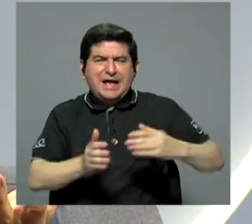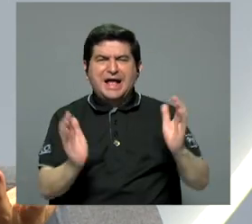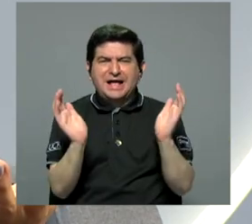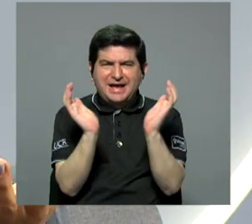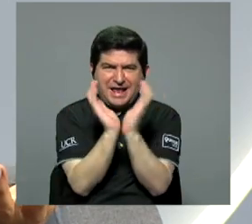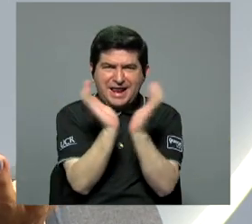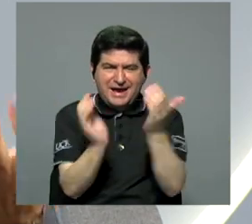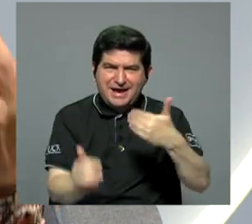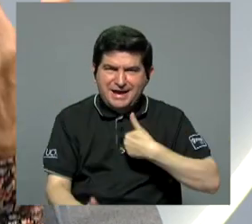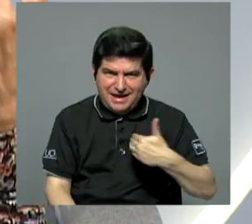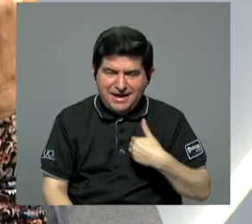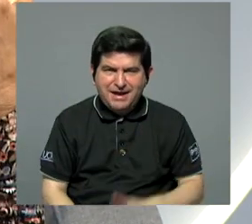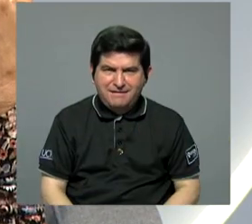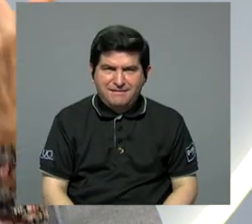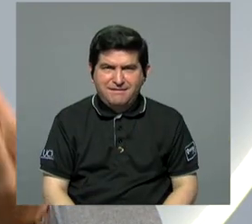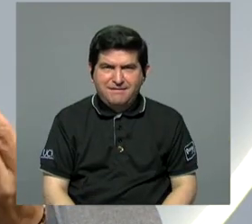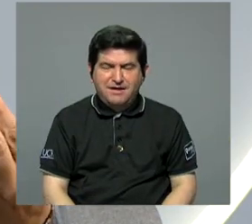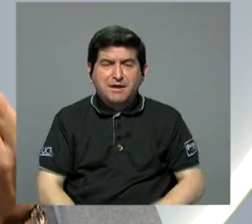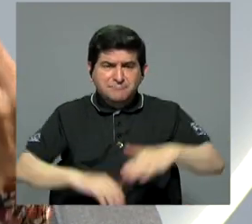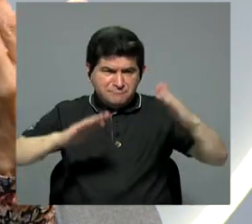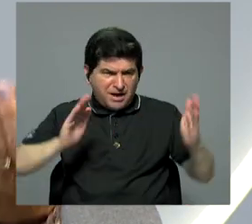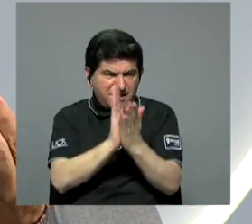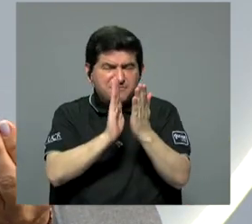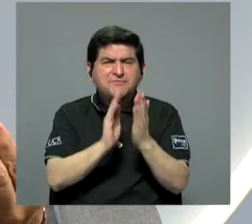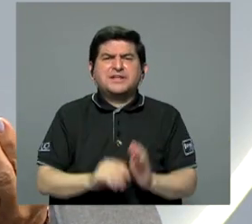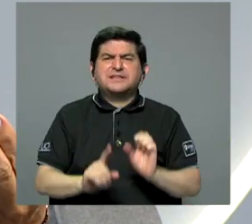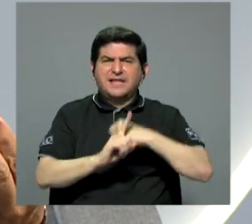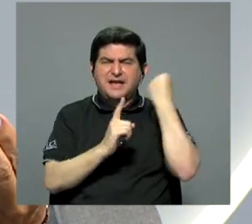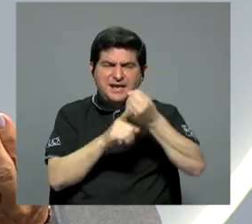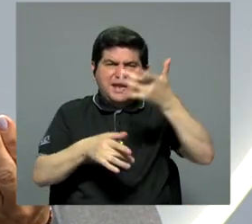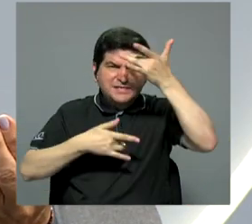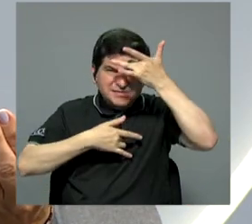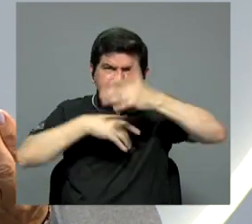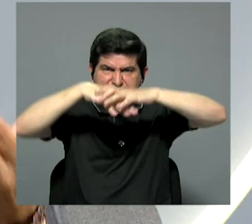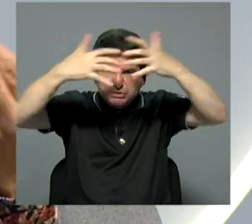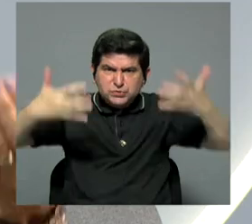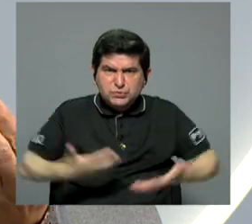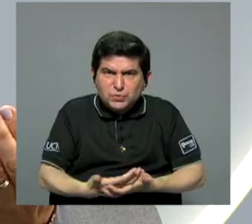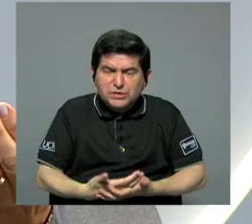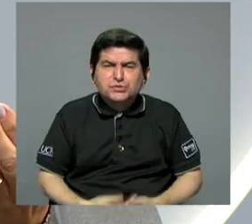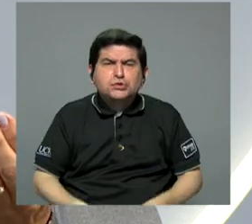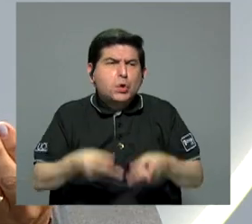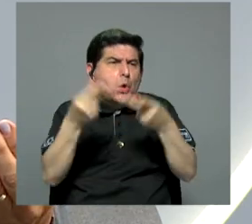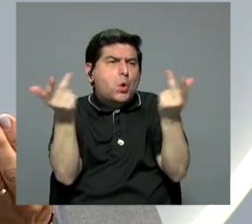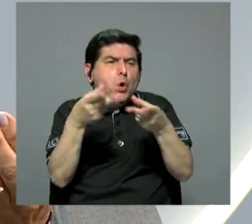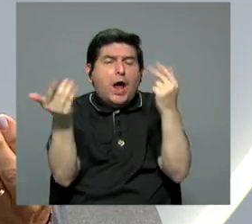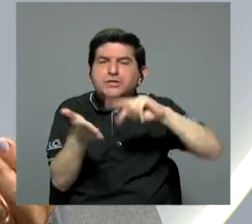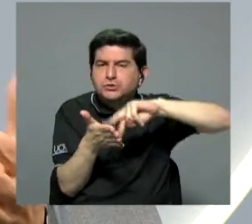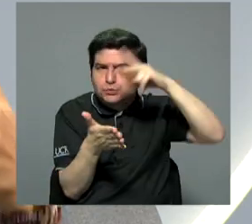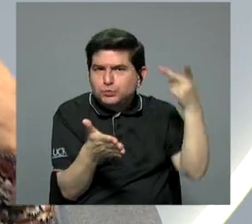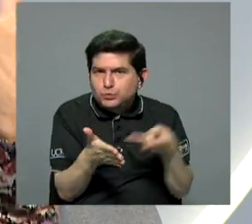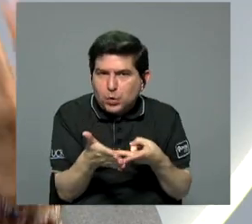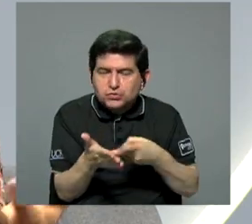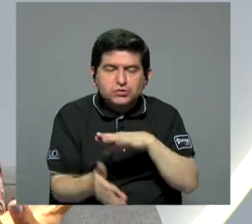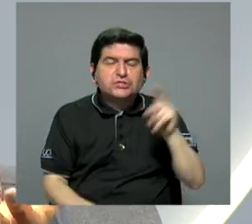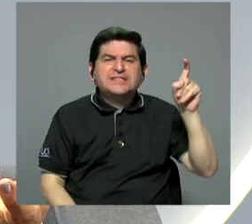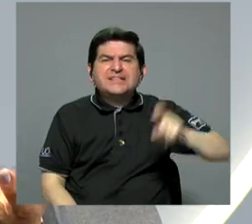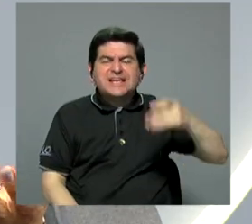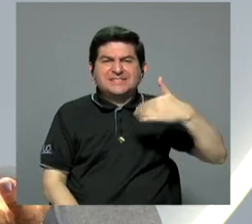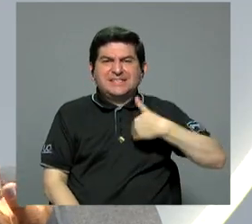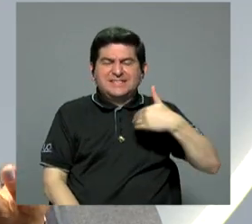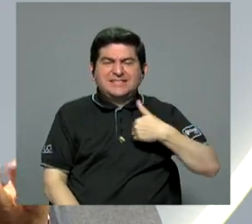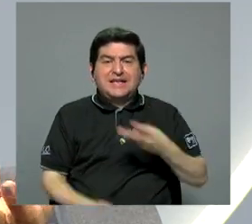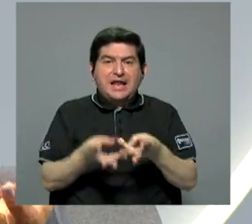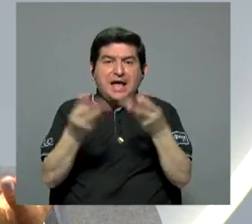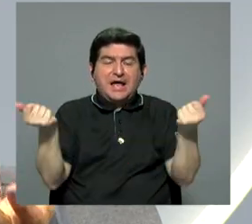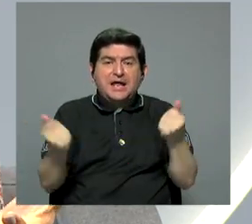caja en cuanto a enfrentar y dar la cara por la pandemia, los costos que esto implica, las necesidades que